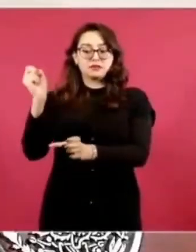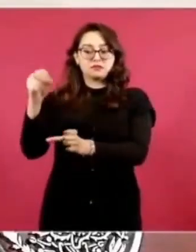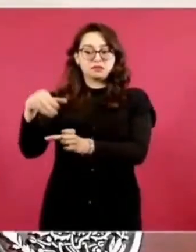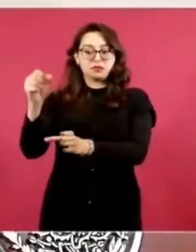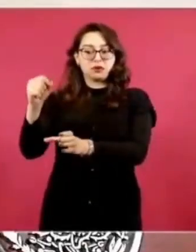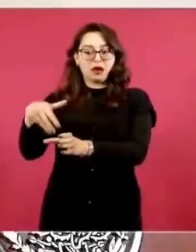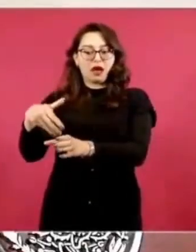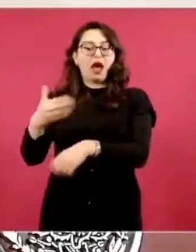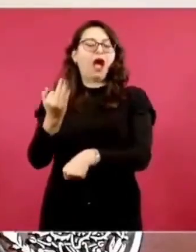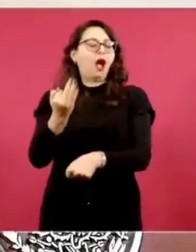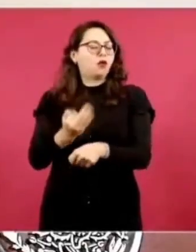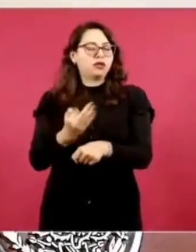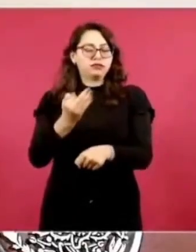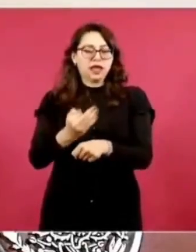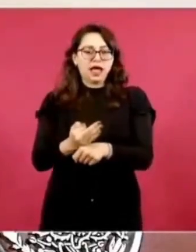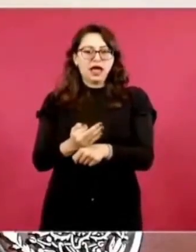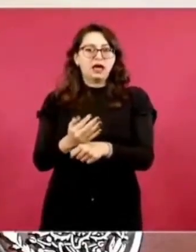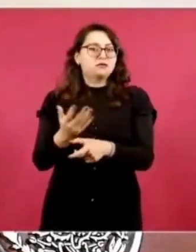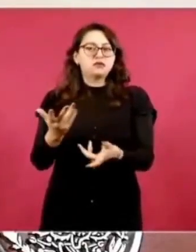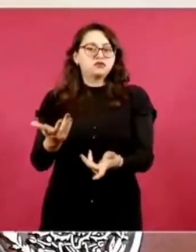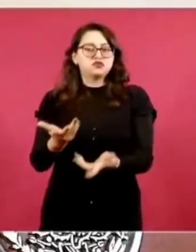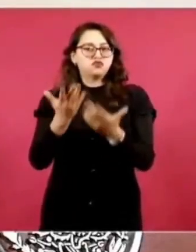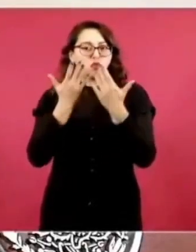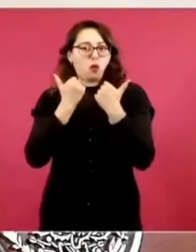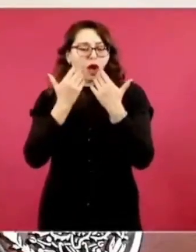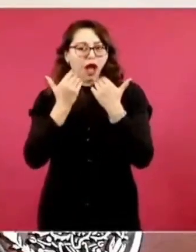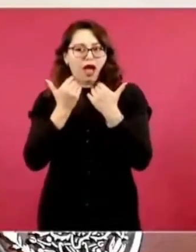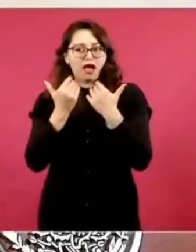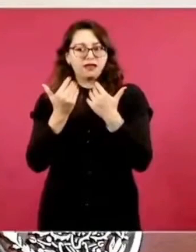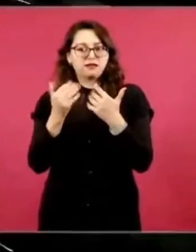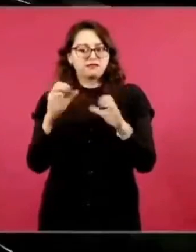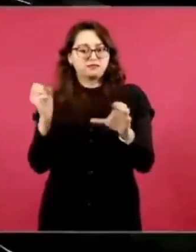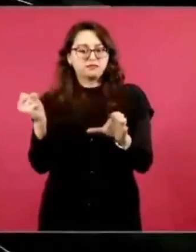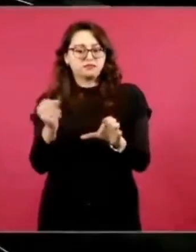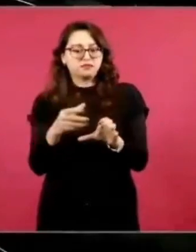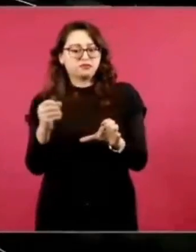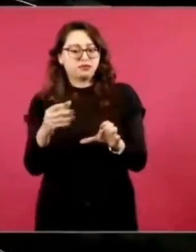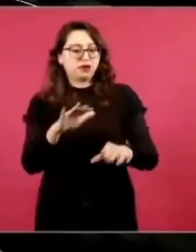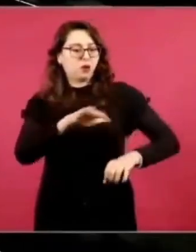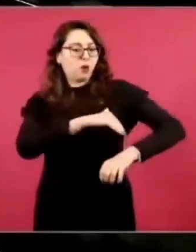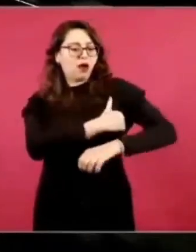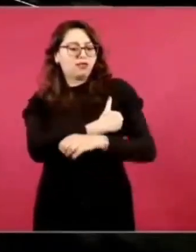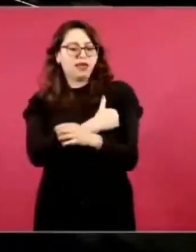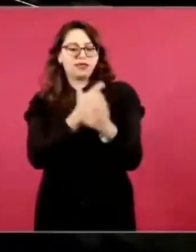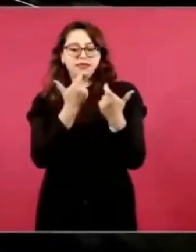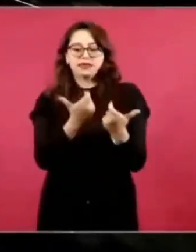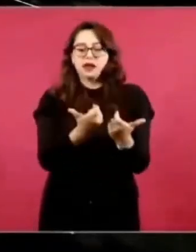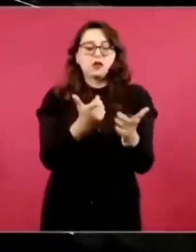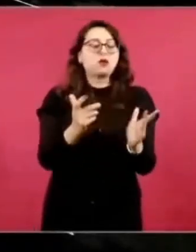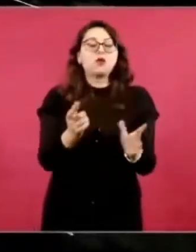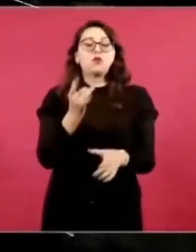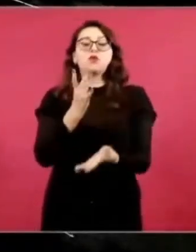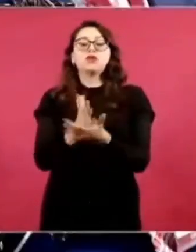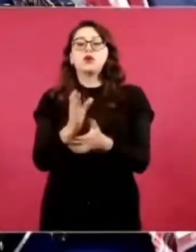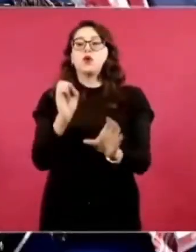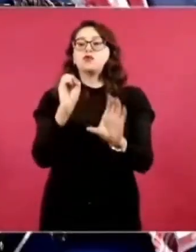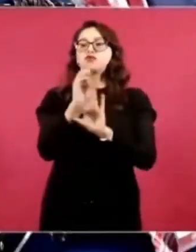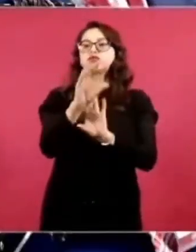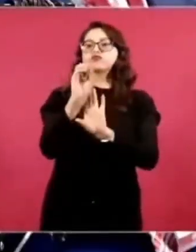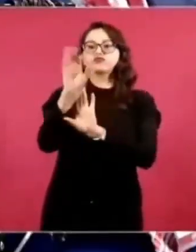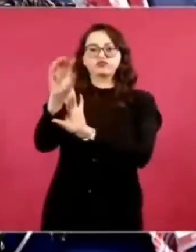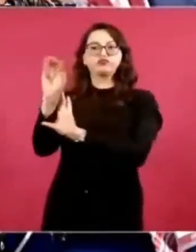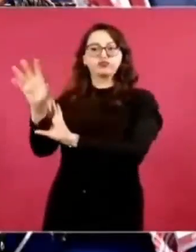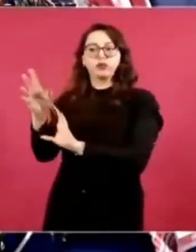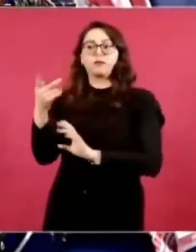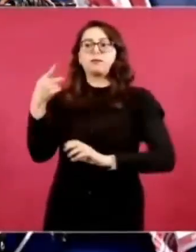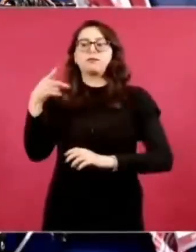dispersar los recursos de los programas sociales, pero ellos confían en este banco y no tienen la oportunidad de